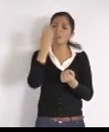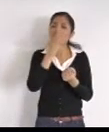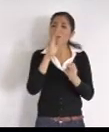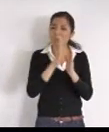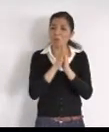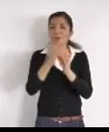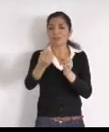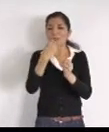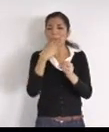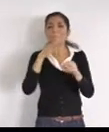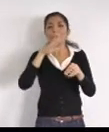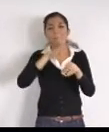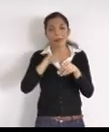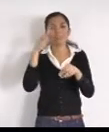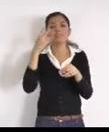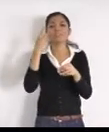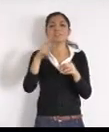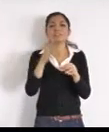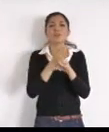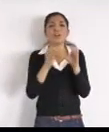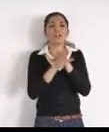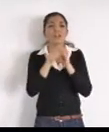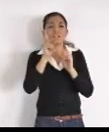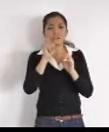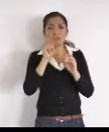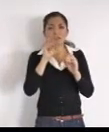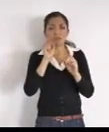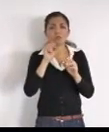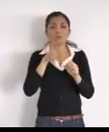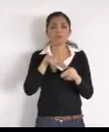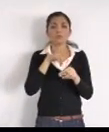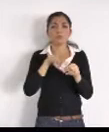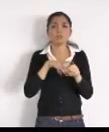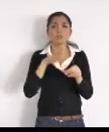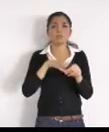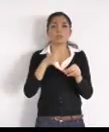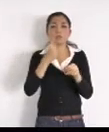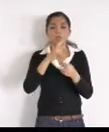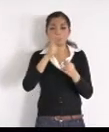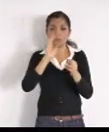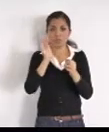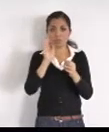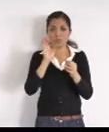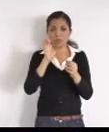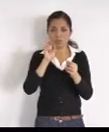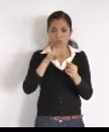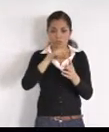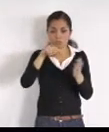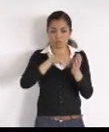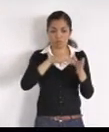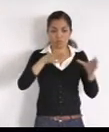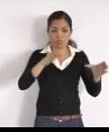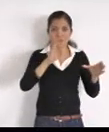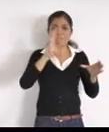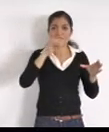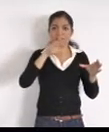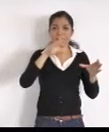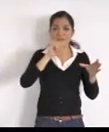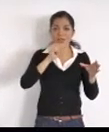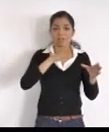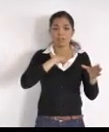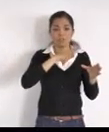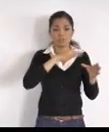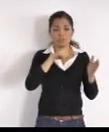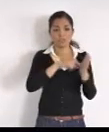si en alguna finca, permite, el establecimiento de negocios, pues nuestra propia normatividad, obliga, a hacer algunos